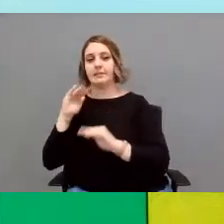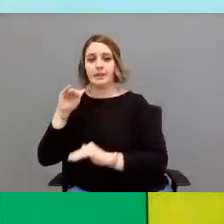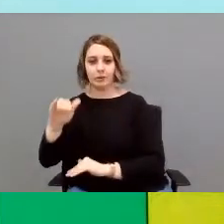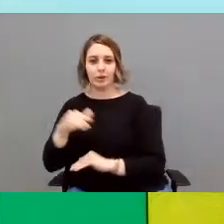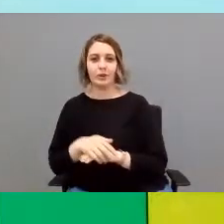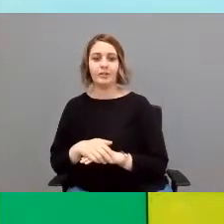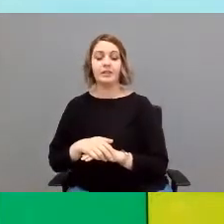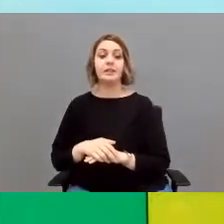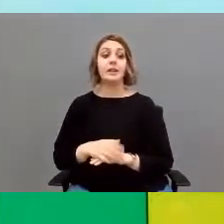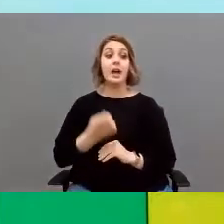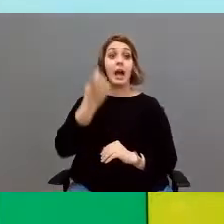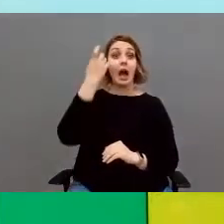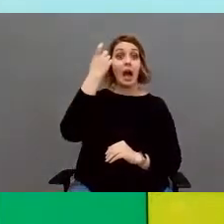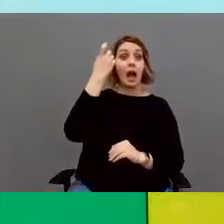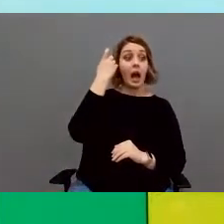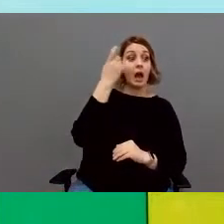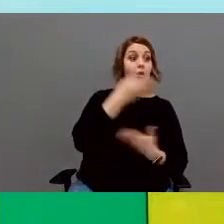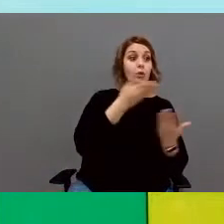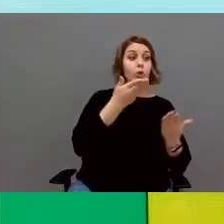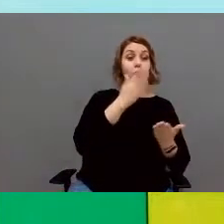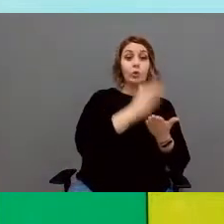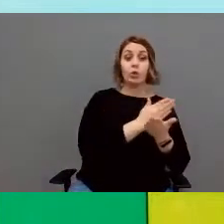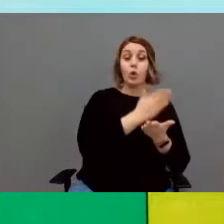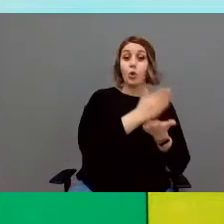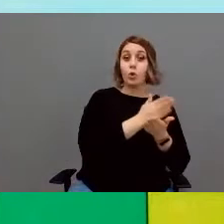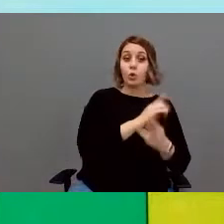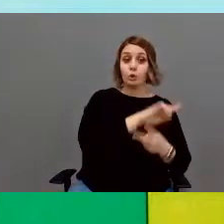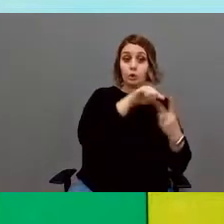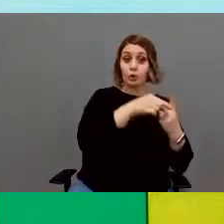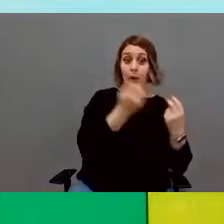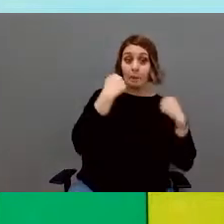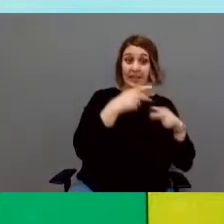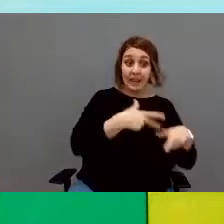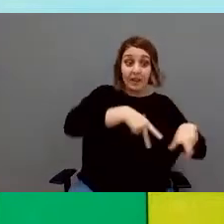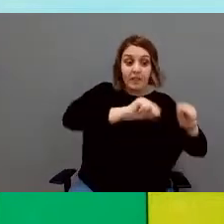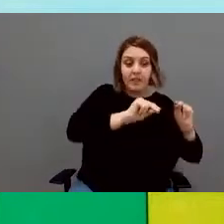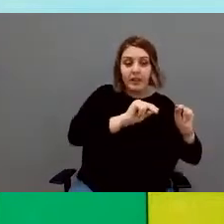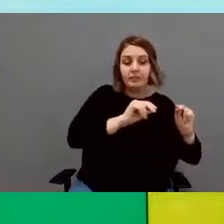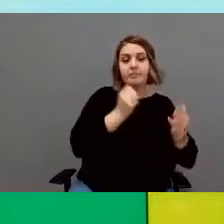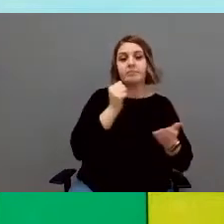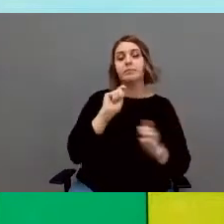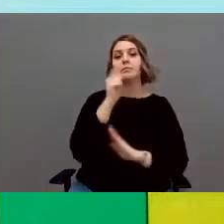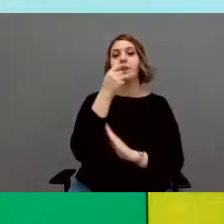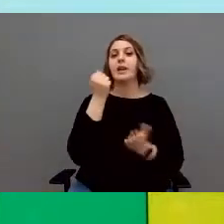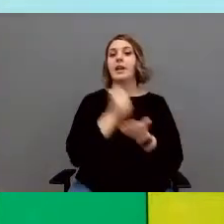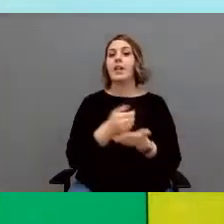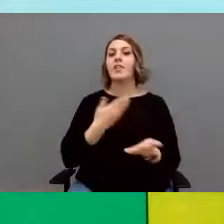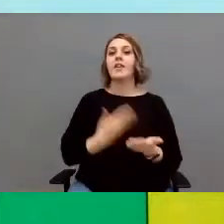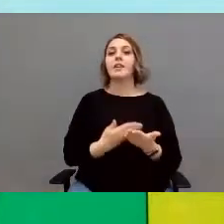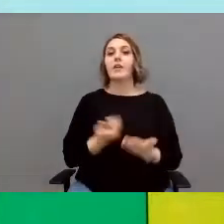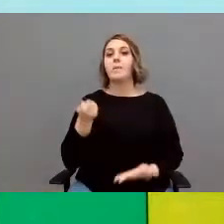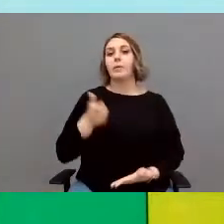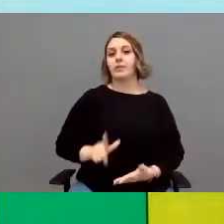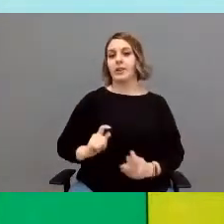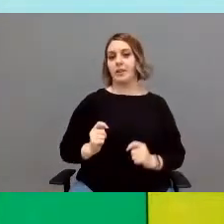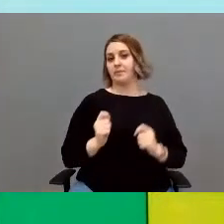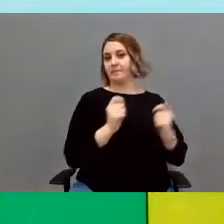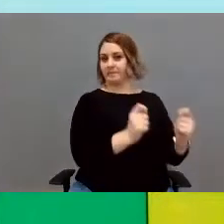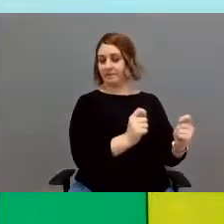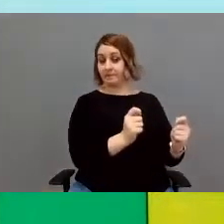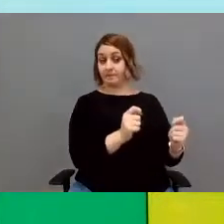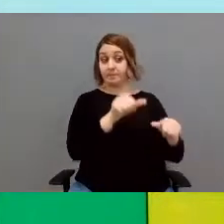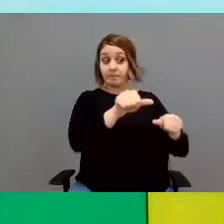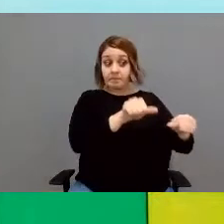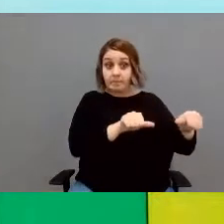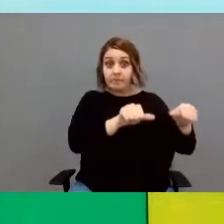Nuestros alumnos, al terminar los dos cursos del programa y el módulo de prácticas, obtienen un certificado de profesionalidad. A